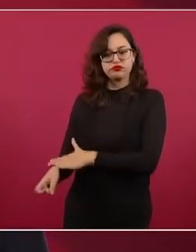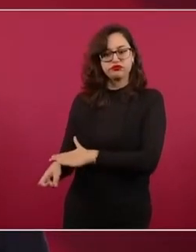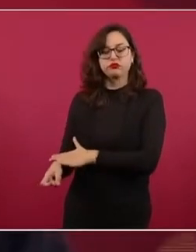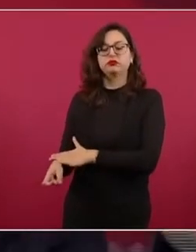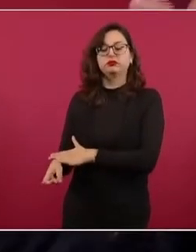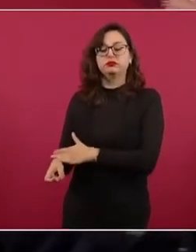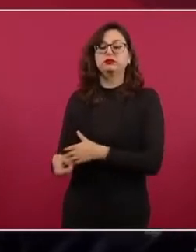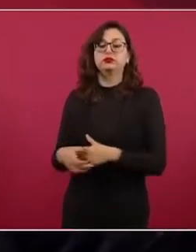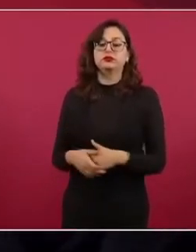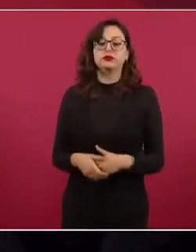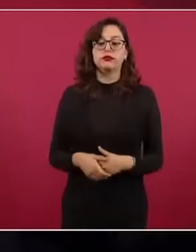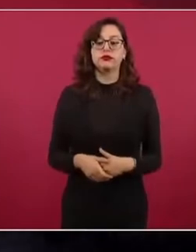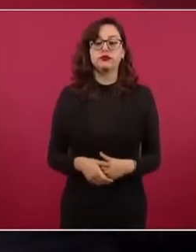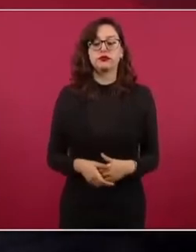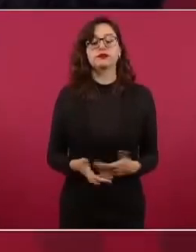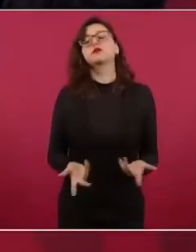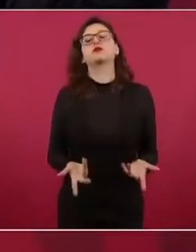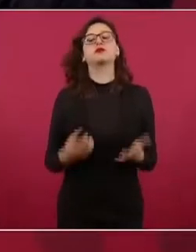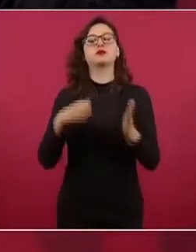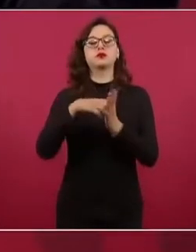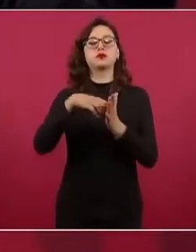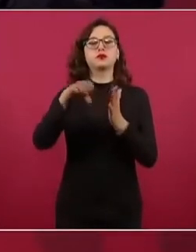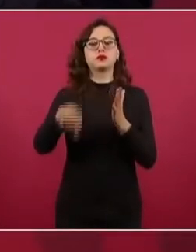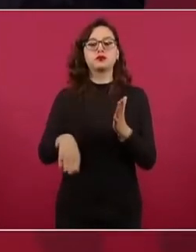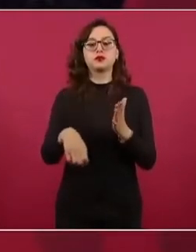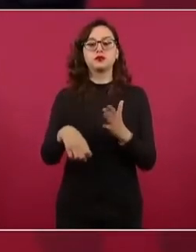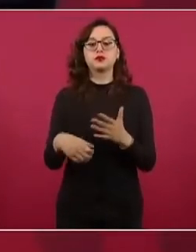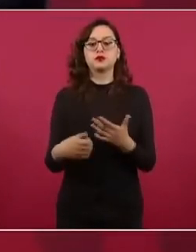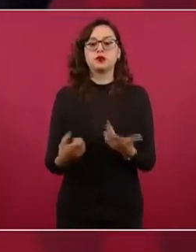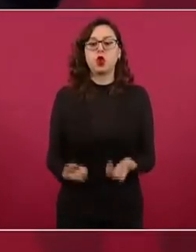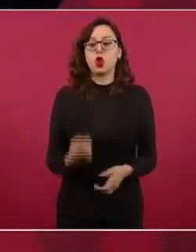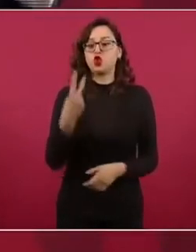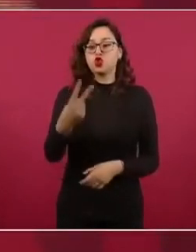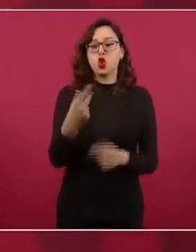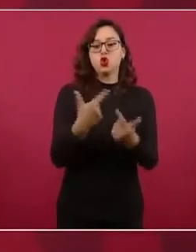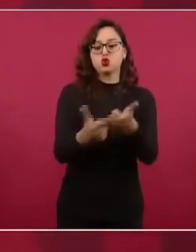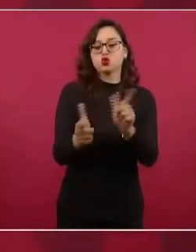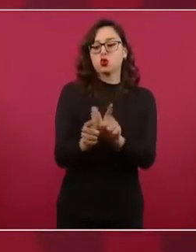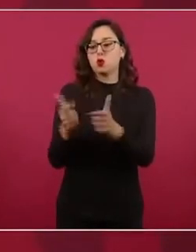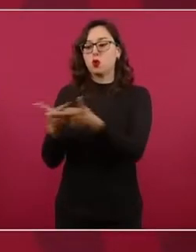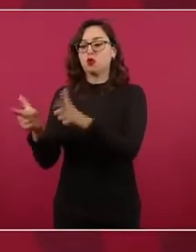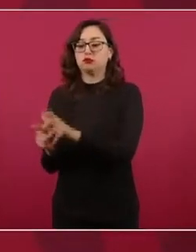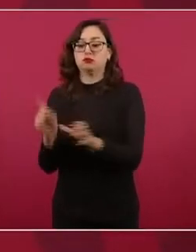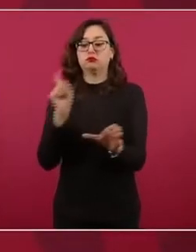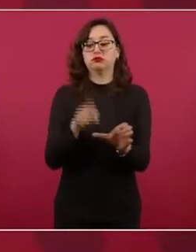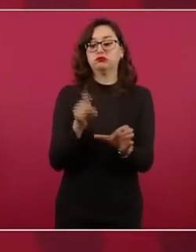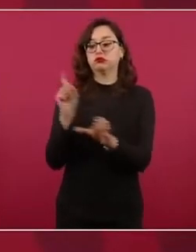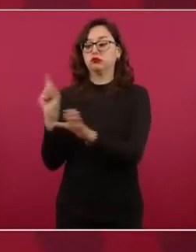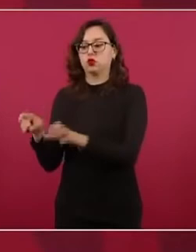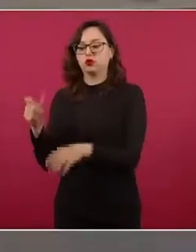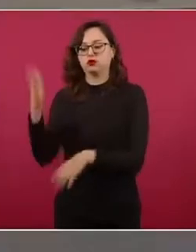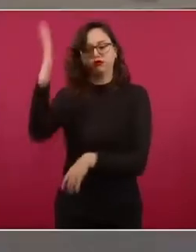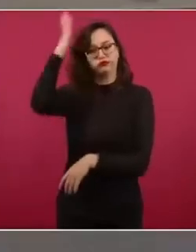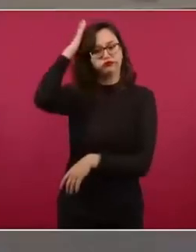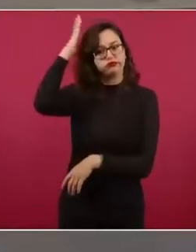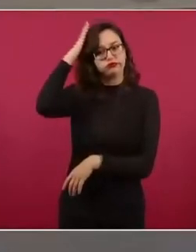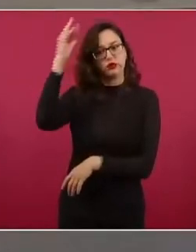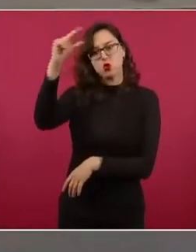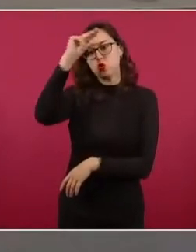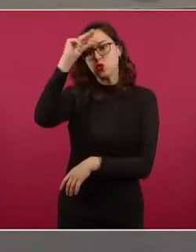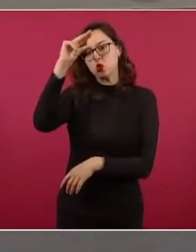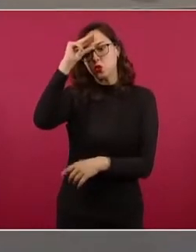Por ejemplo, los dos grupos de intelectuales más famosos, uno encabezado por